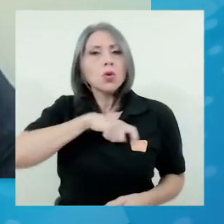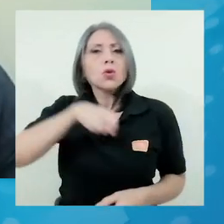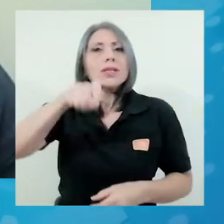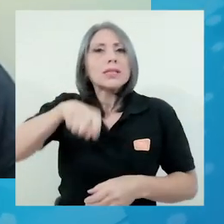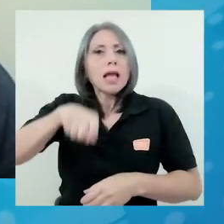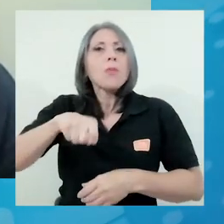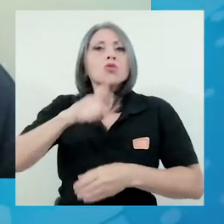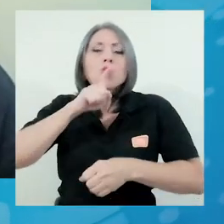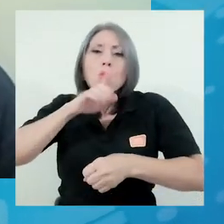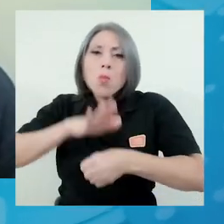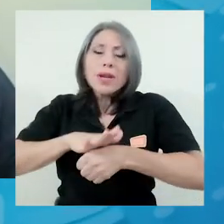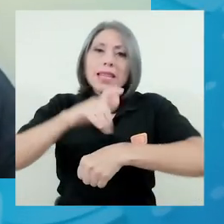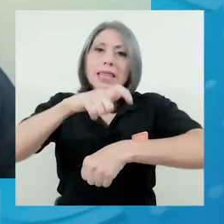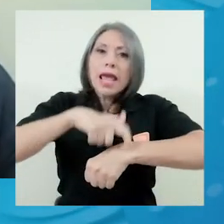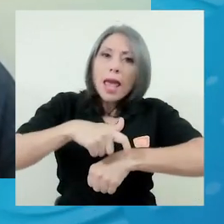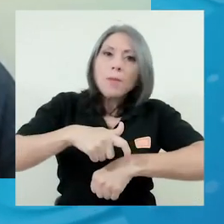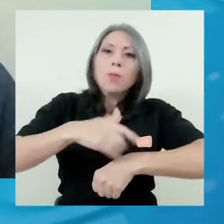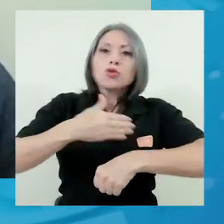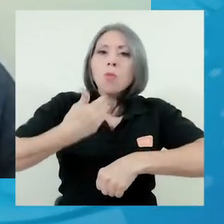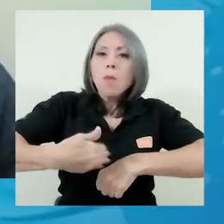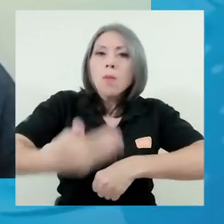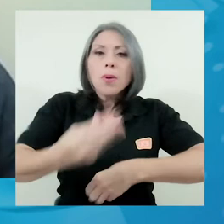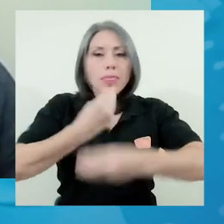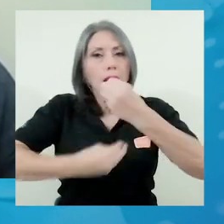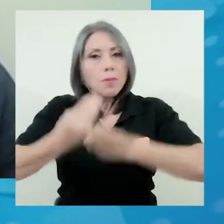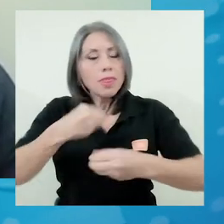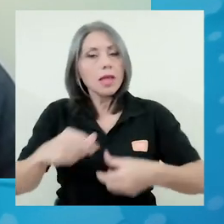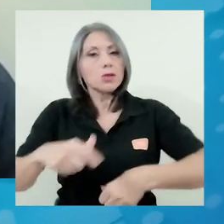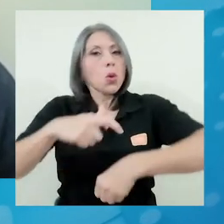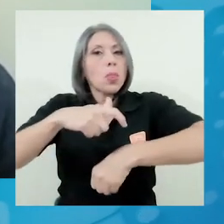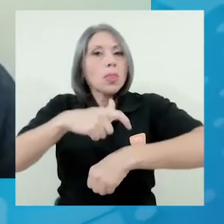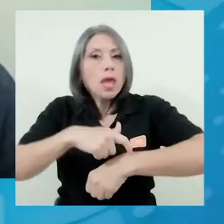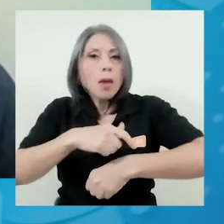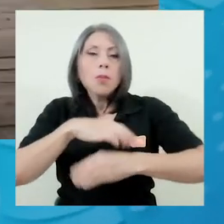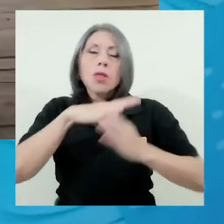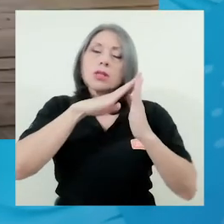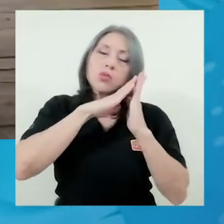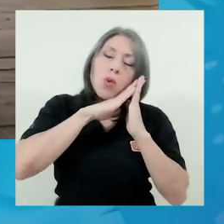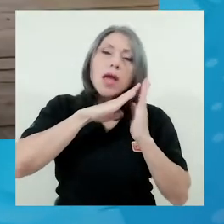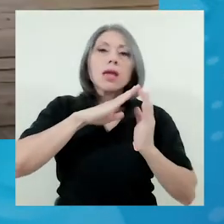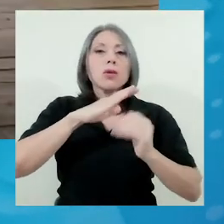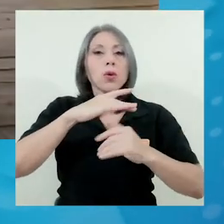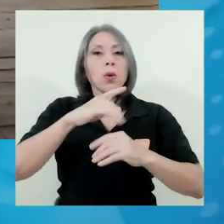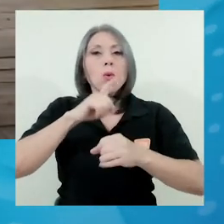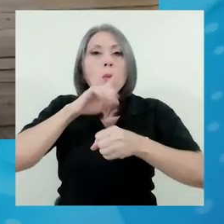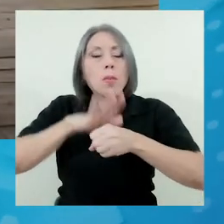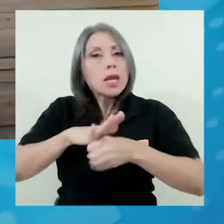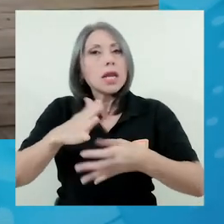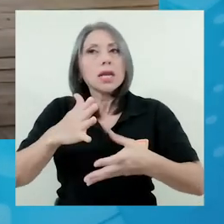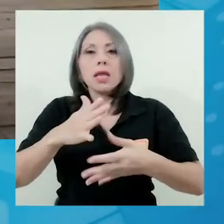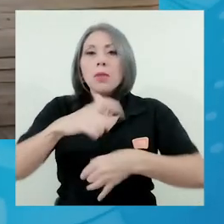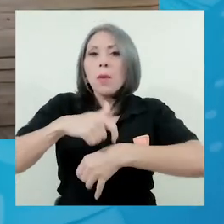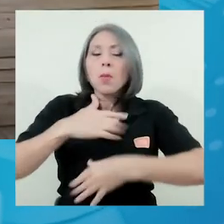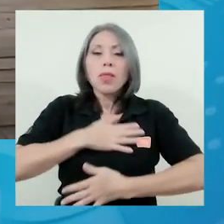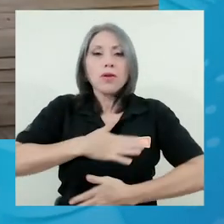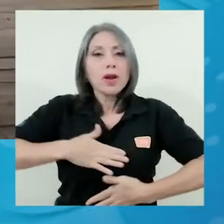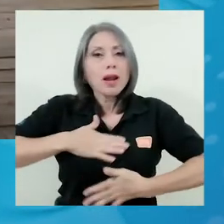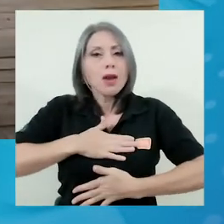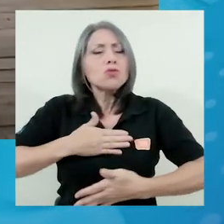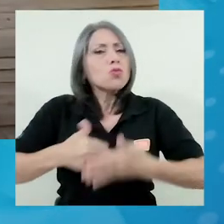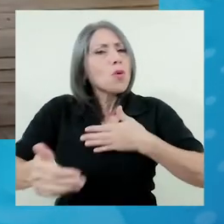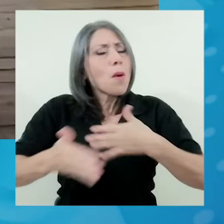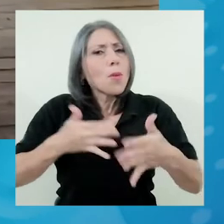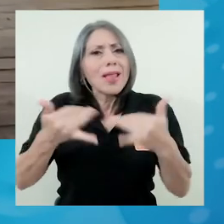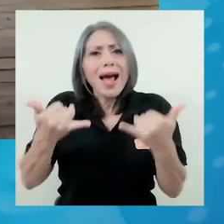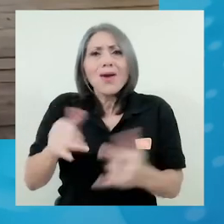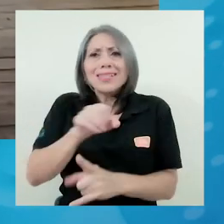cumplir con tiempos de alimentación. Necesitamos cumplir con un tiempo de sueño. Necesitamos tiempo para recrearnos. Es decir,